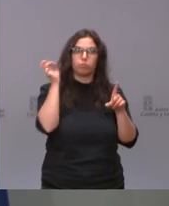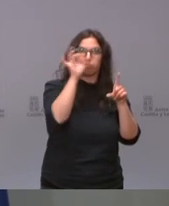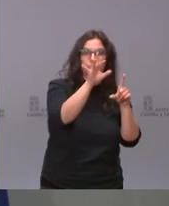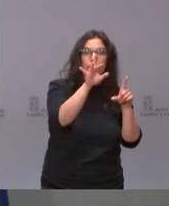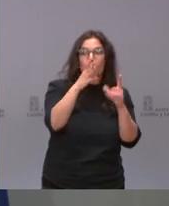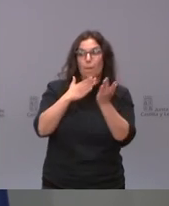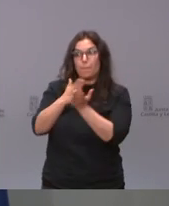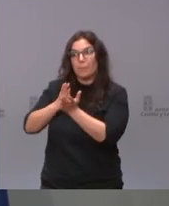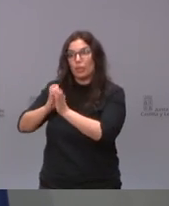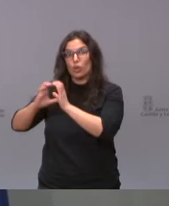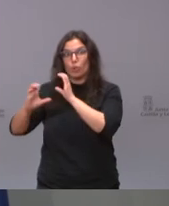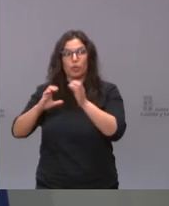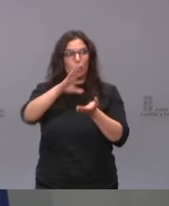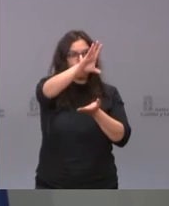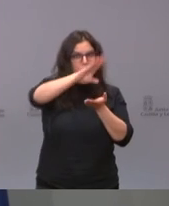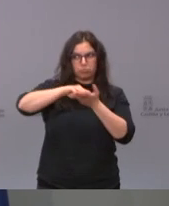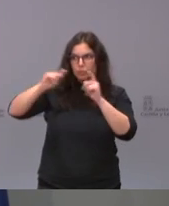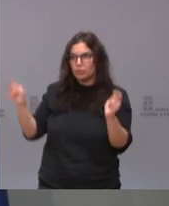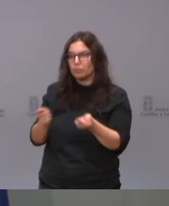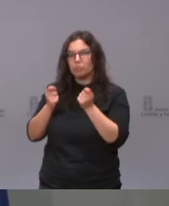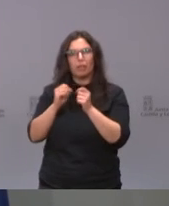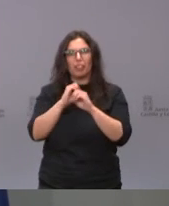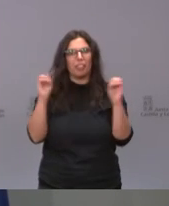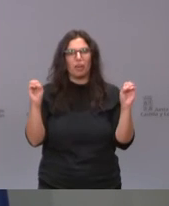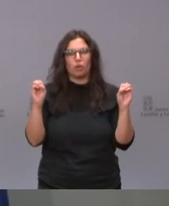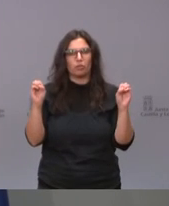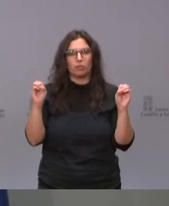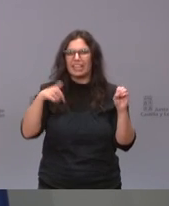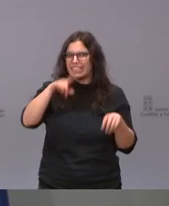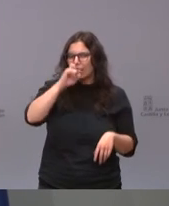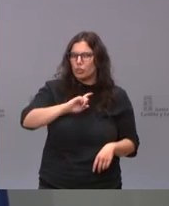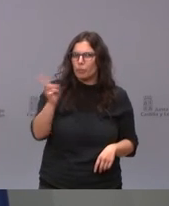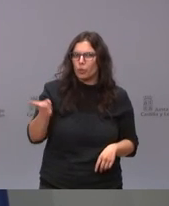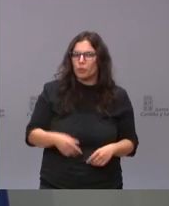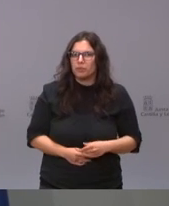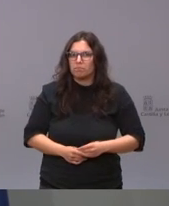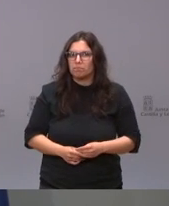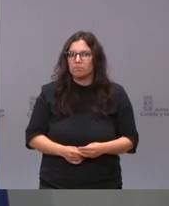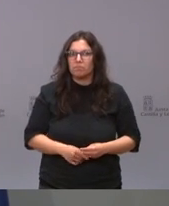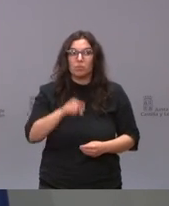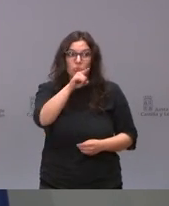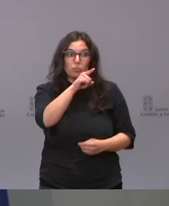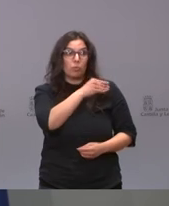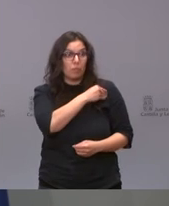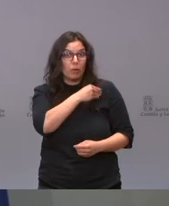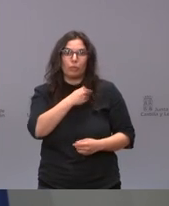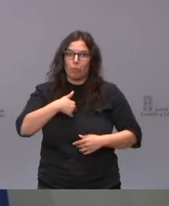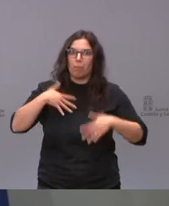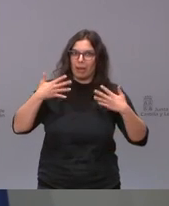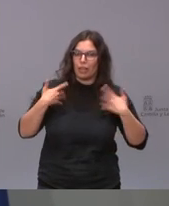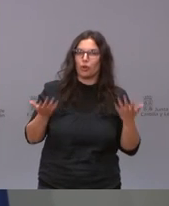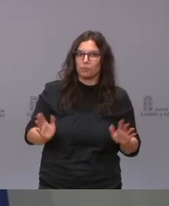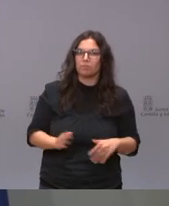medio se hizo eco de estos datos y este año tampoco y lo ha hecho usted lo cual me alegra mucho